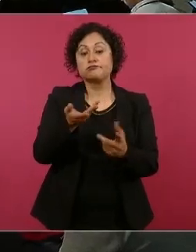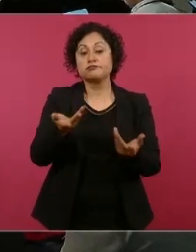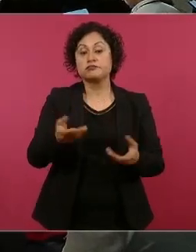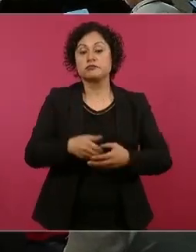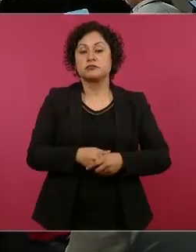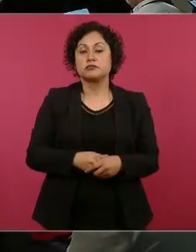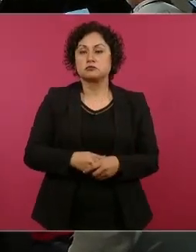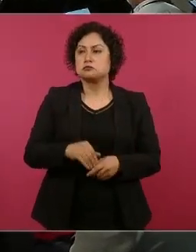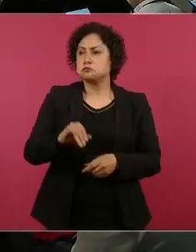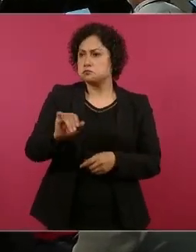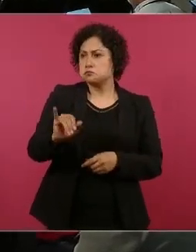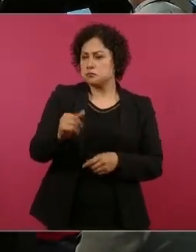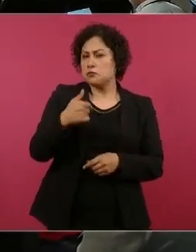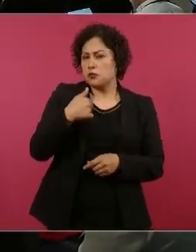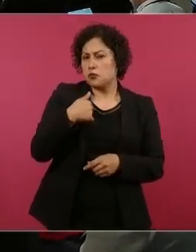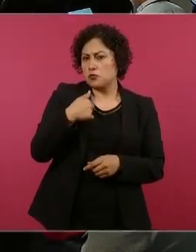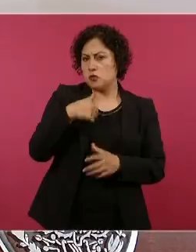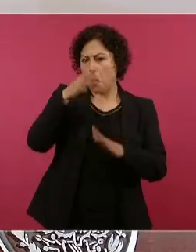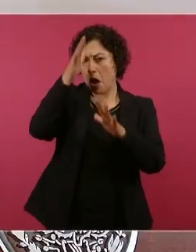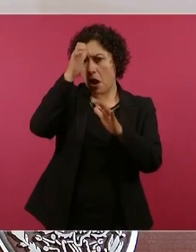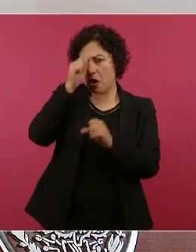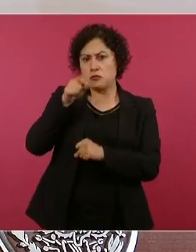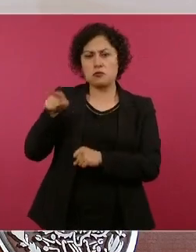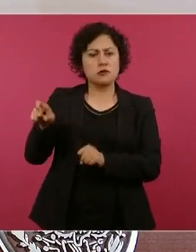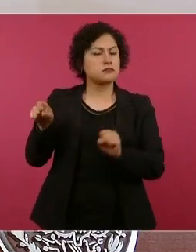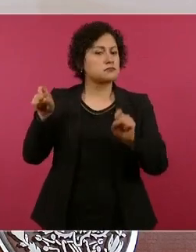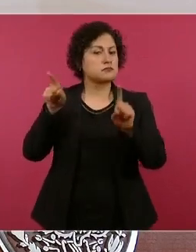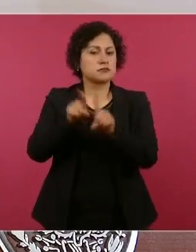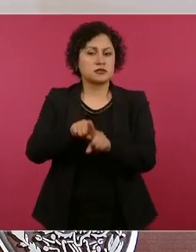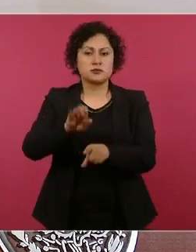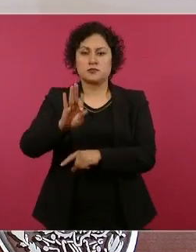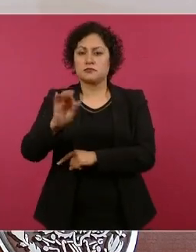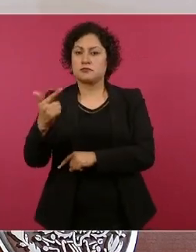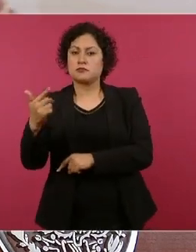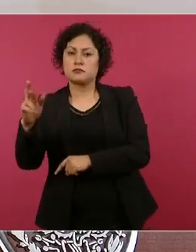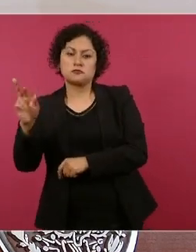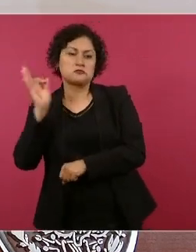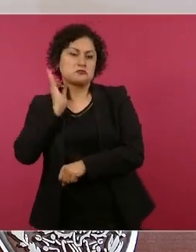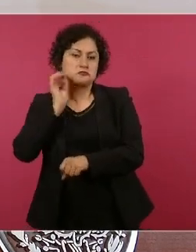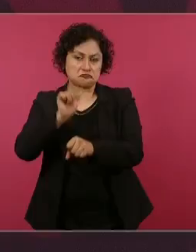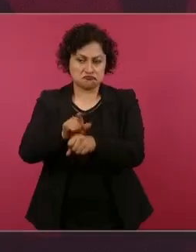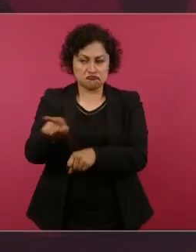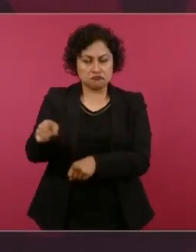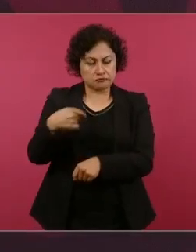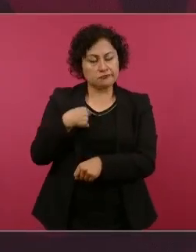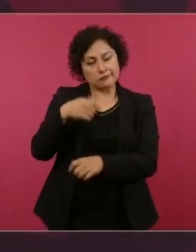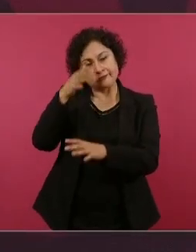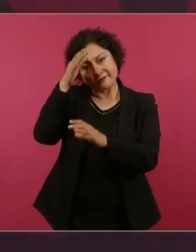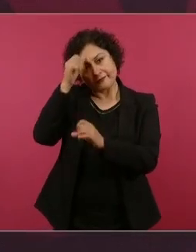informó la Fiscalía y me quedo con eso.